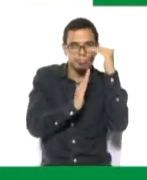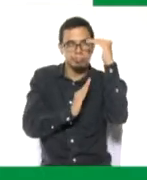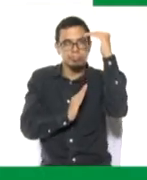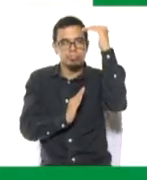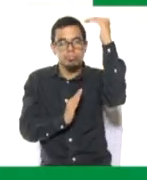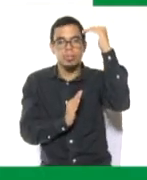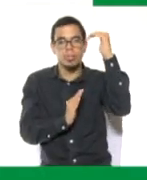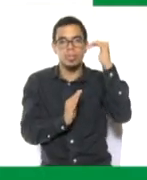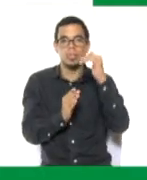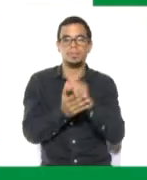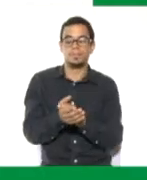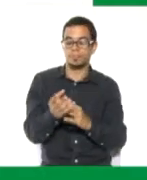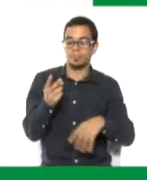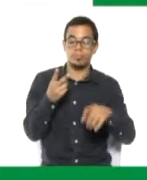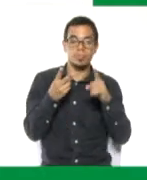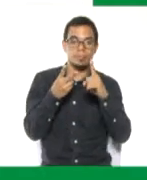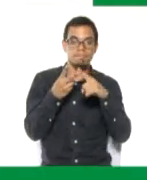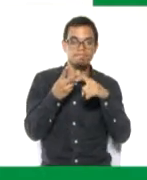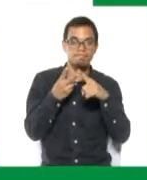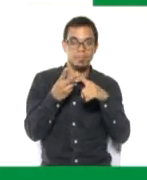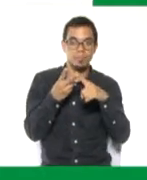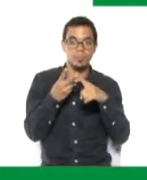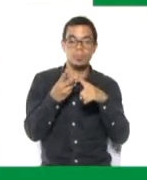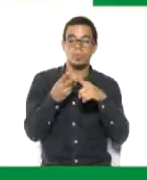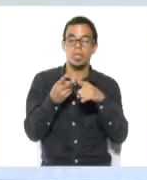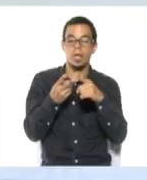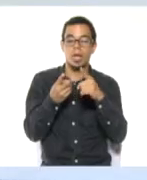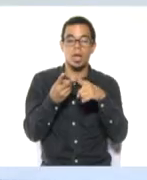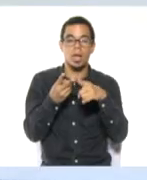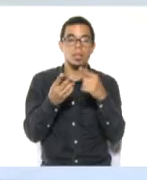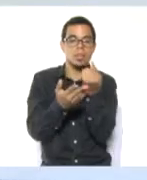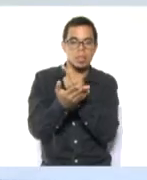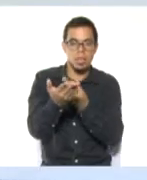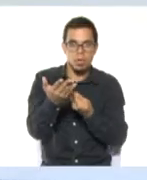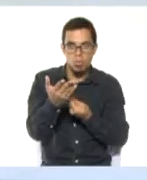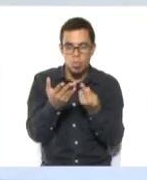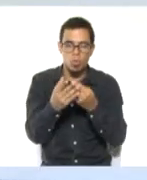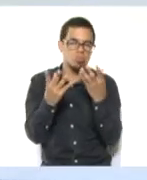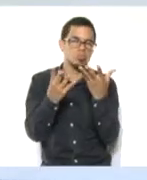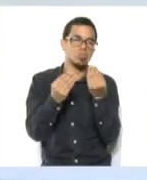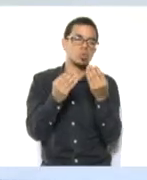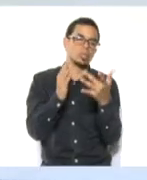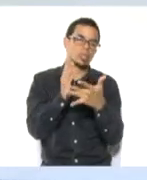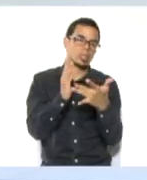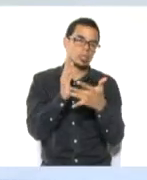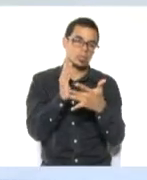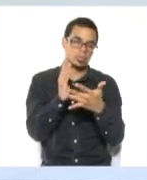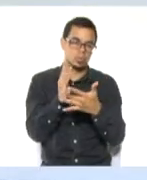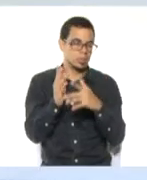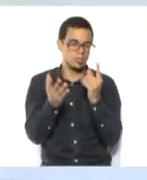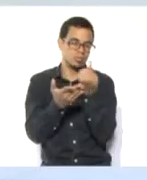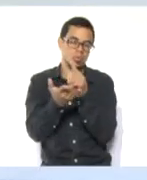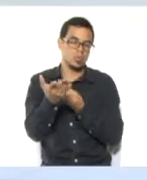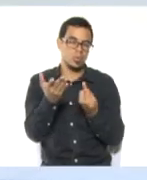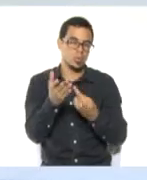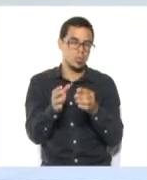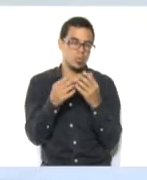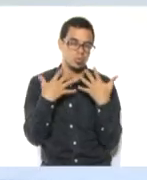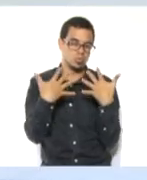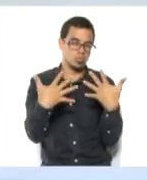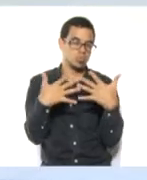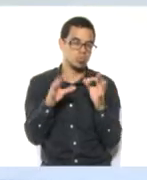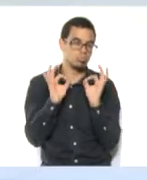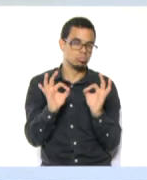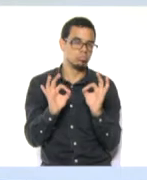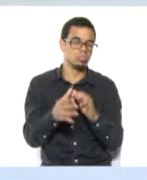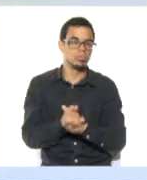Aplicaciones para dibujar. Existen distintas aplicaciones para realizar dibujos, para que los niños realicen dibujos. Tanto aquellas que